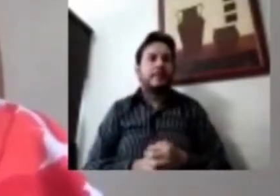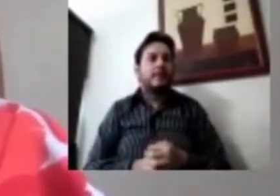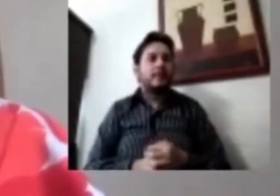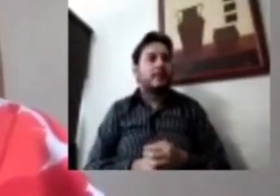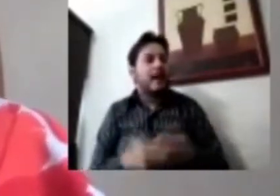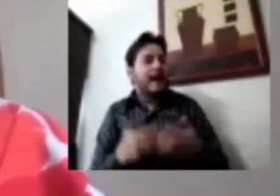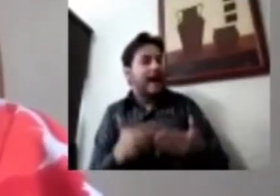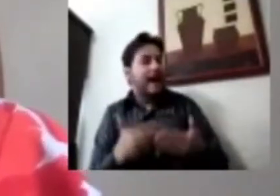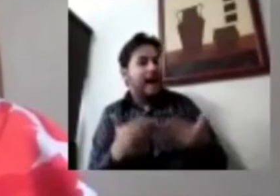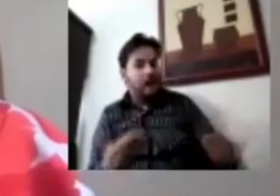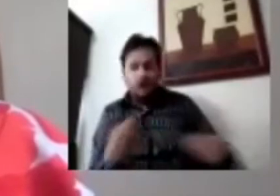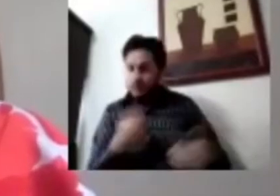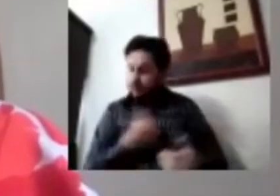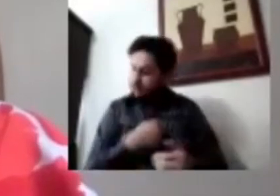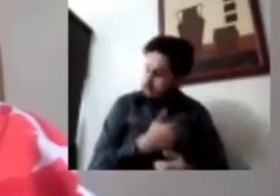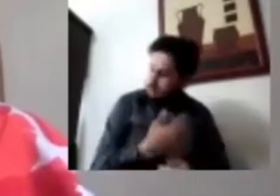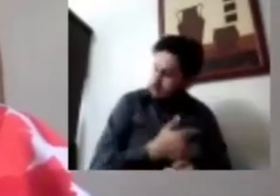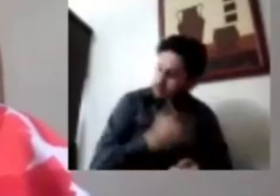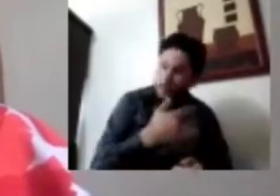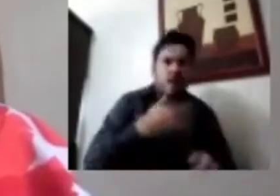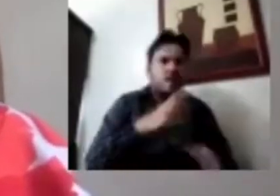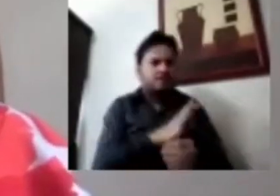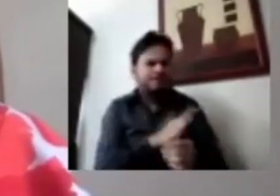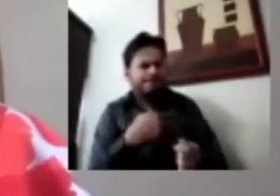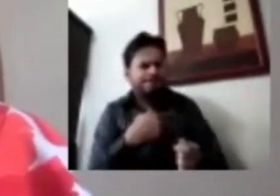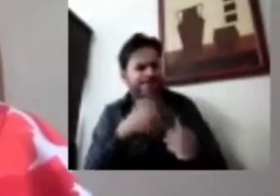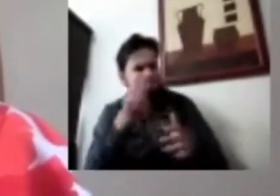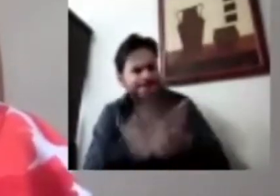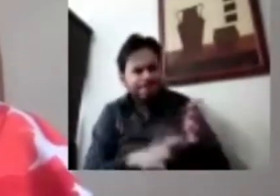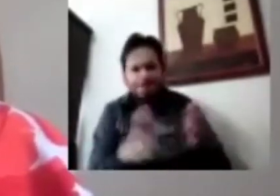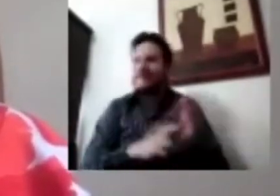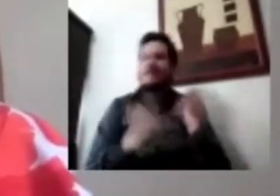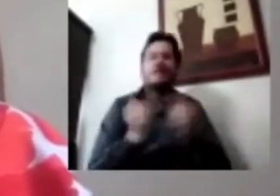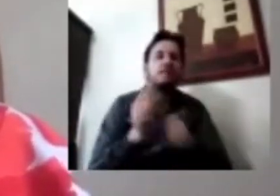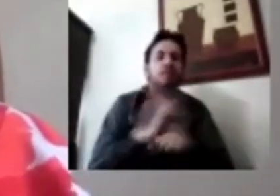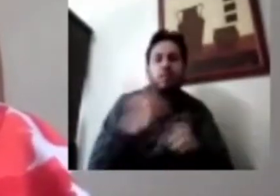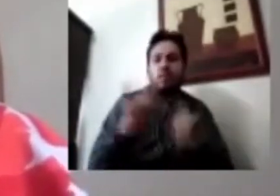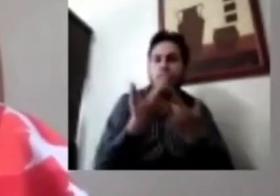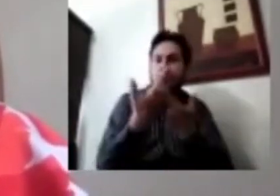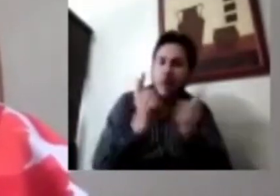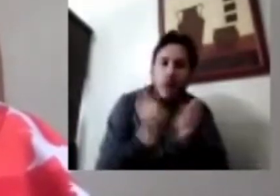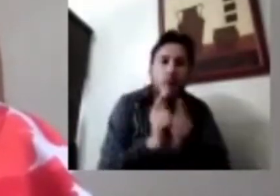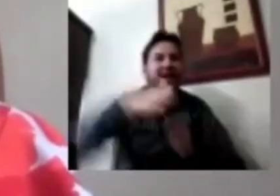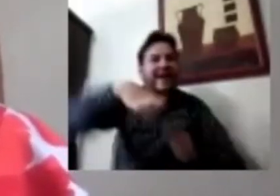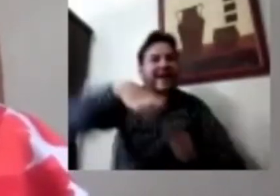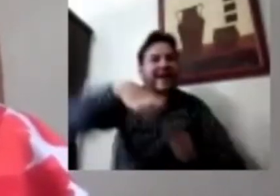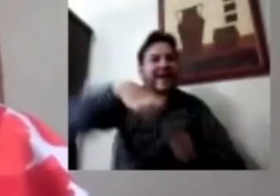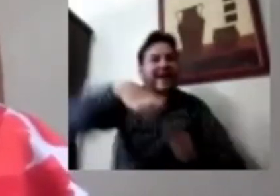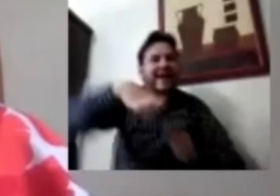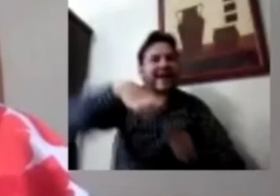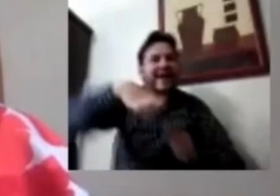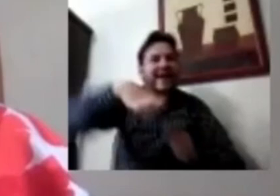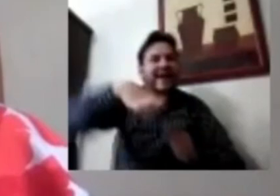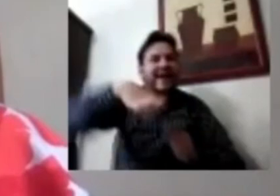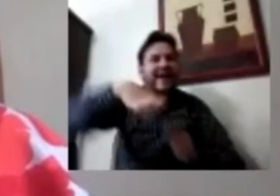y se calibra para asegurar representatividad por grupos de edad, sexo y área geográfica.